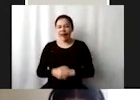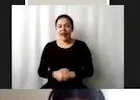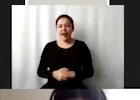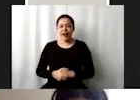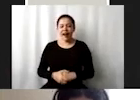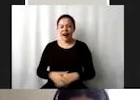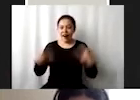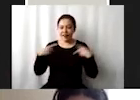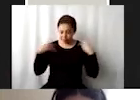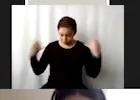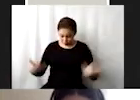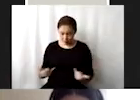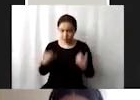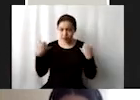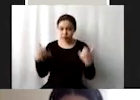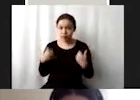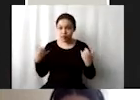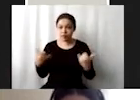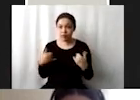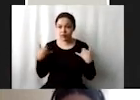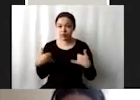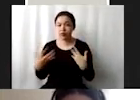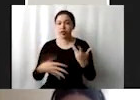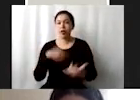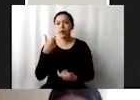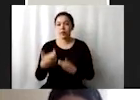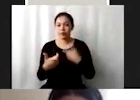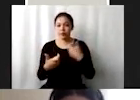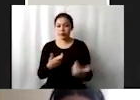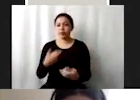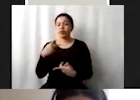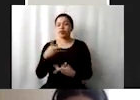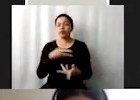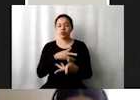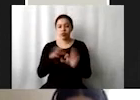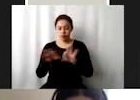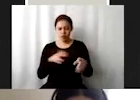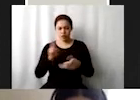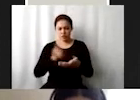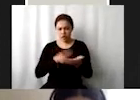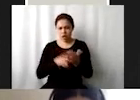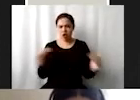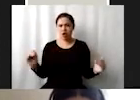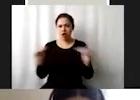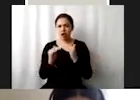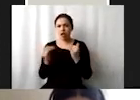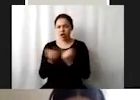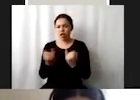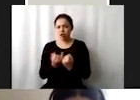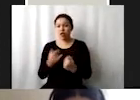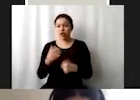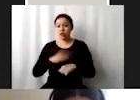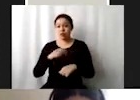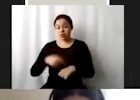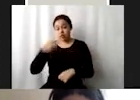personas jóvenes con una remuneración por trabajo de igual valor eso es súper importante más en un país como el